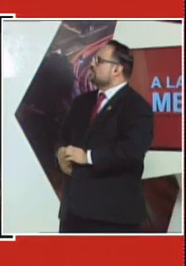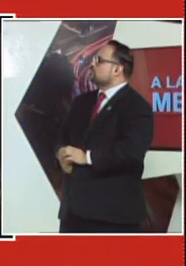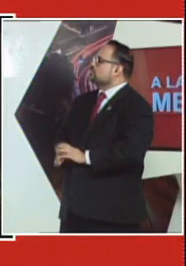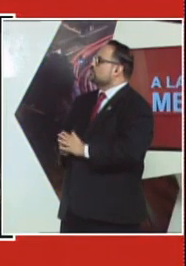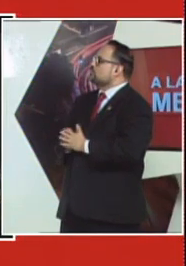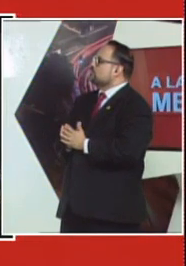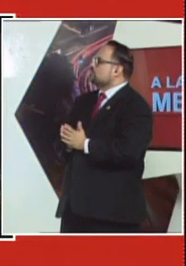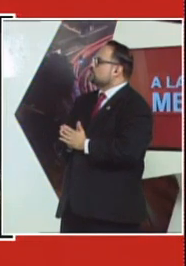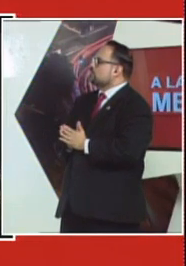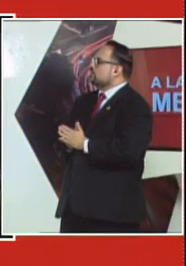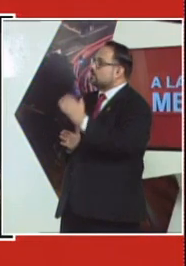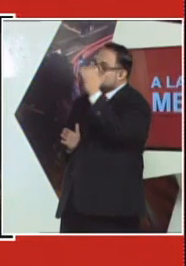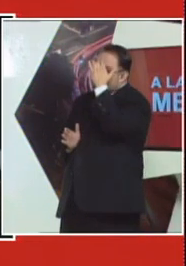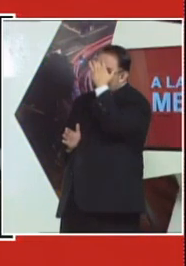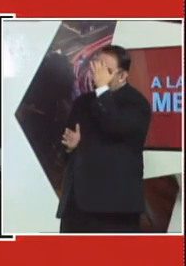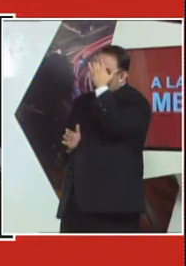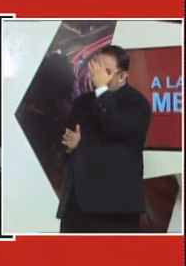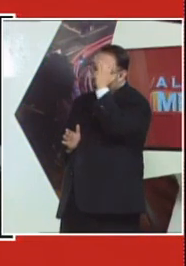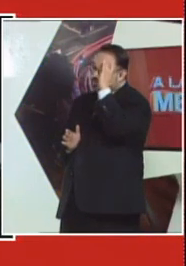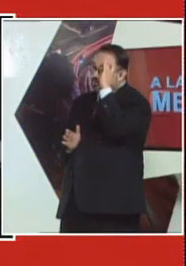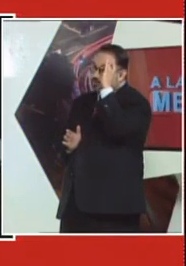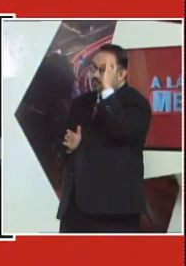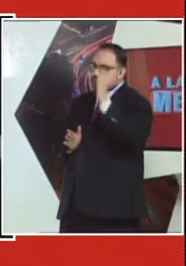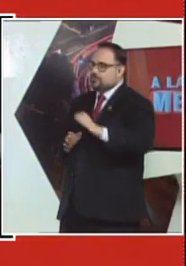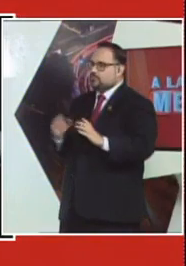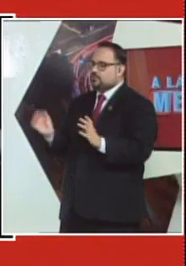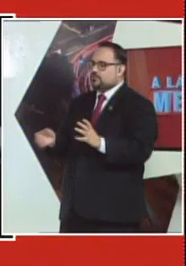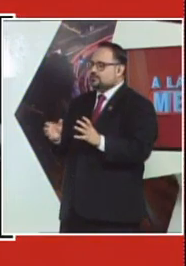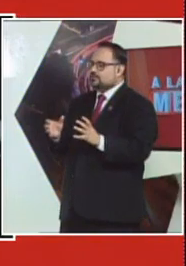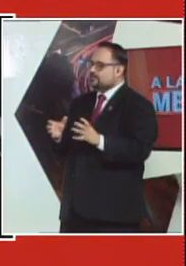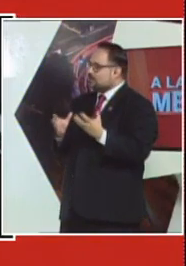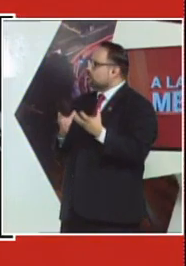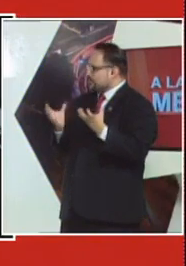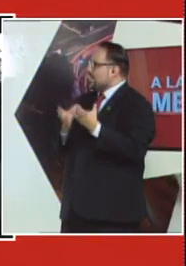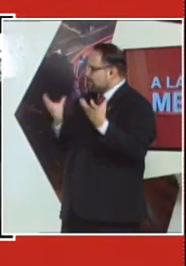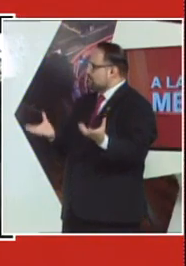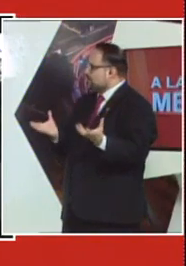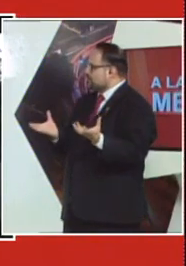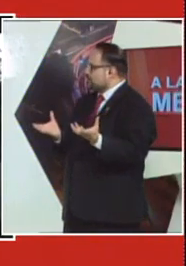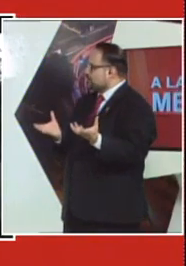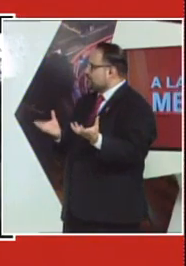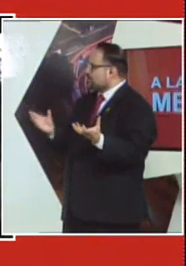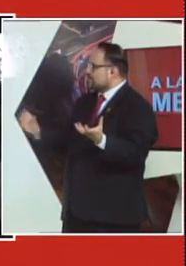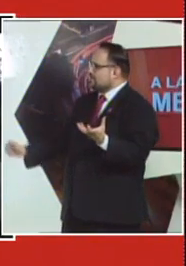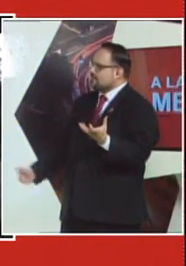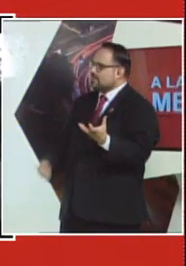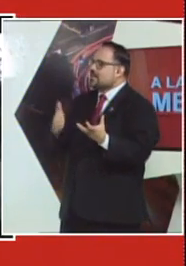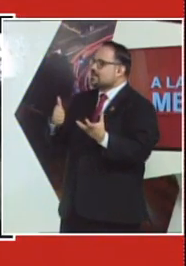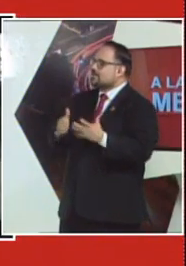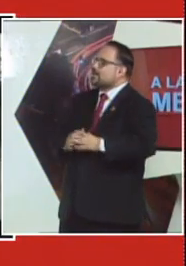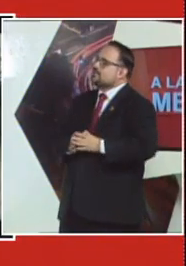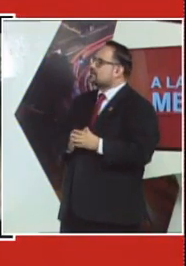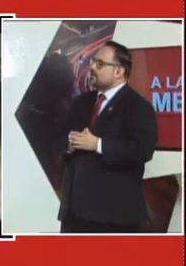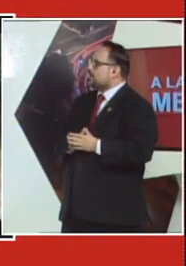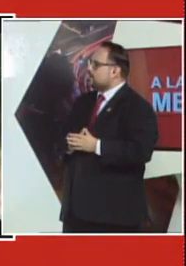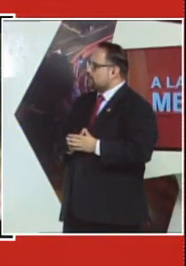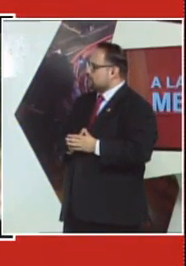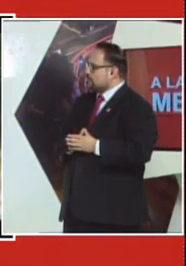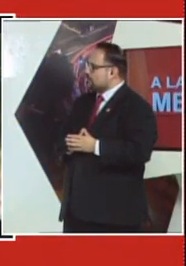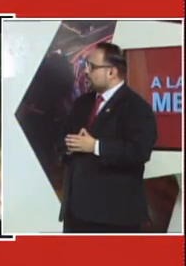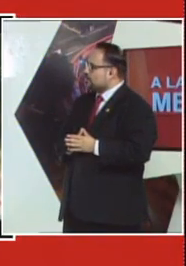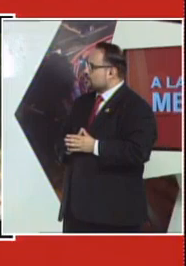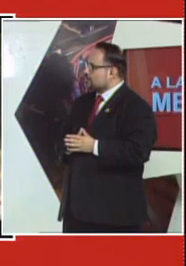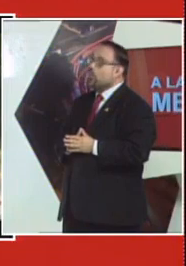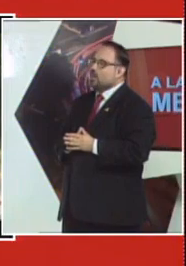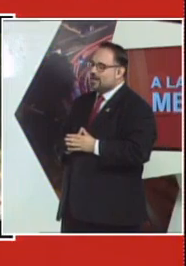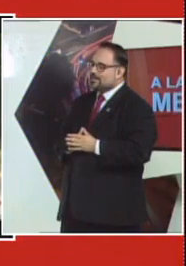momento más oportuno y más prudente. Particularmente lo que estamos viendo es que estamos en medio todavía de esa gran escalada de la